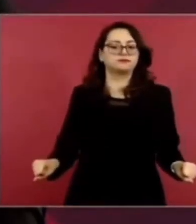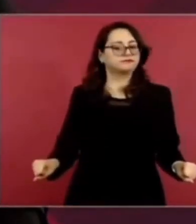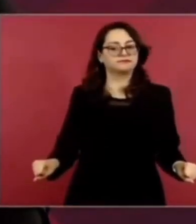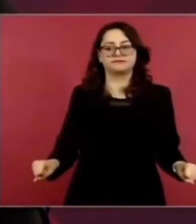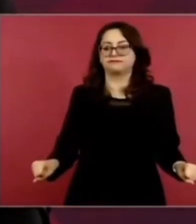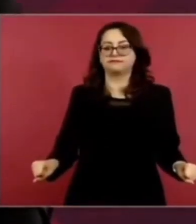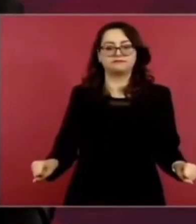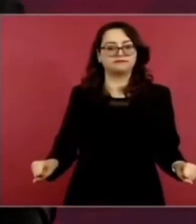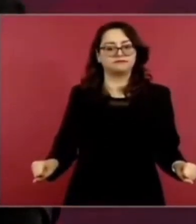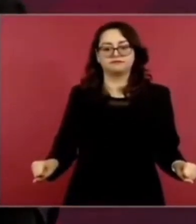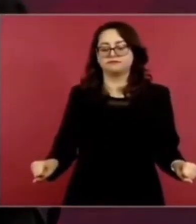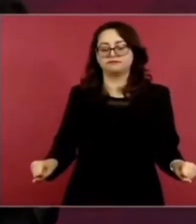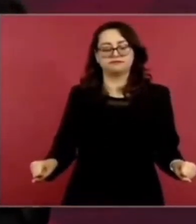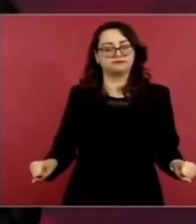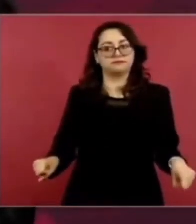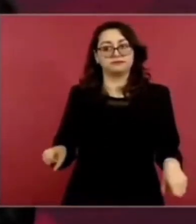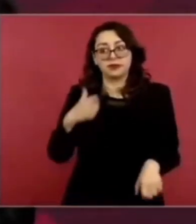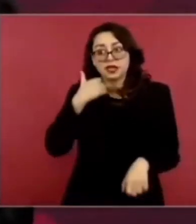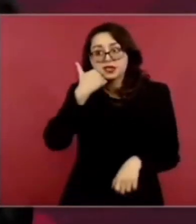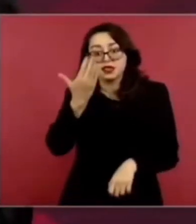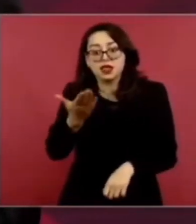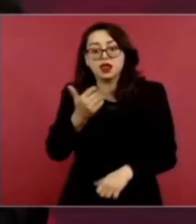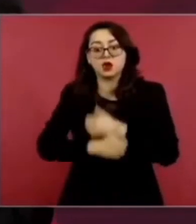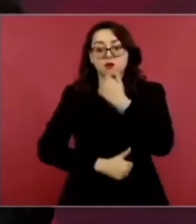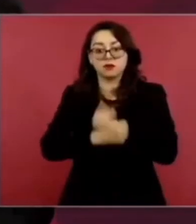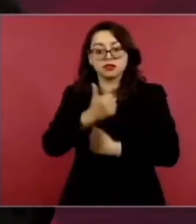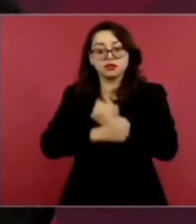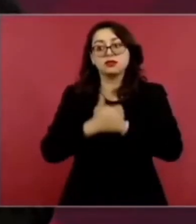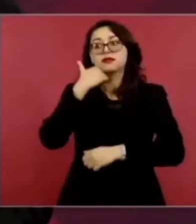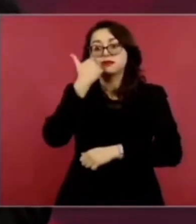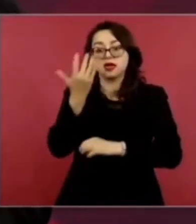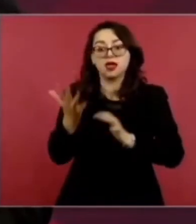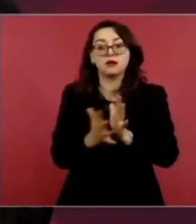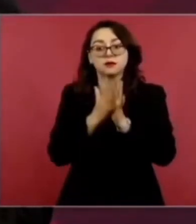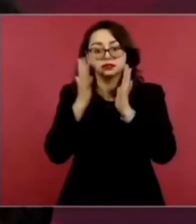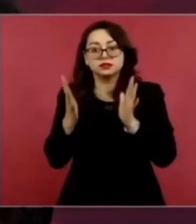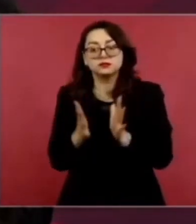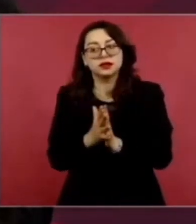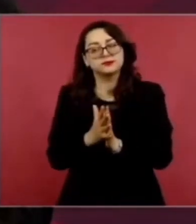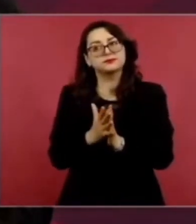si se va a participar en otra actividad.